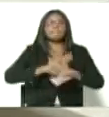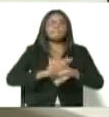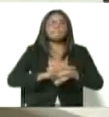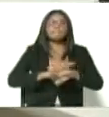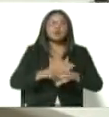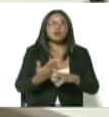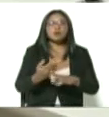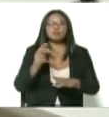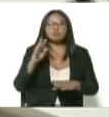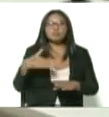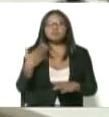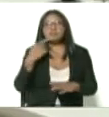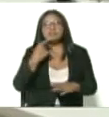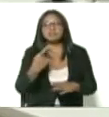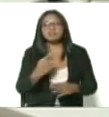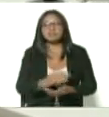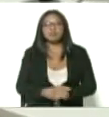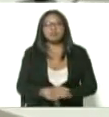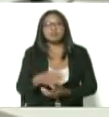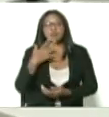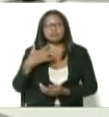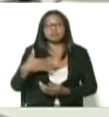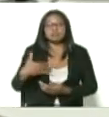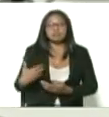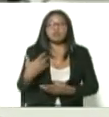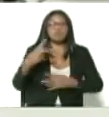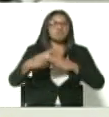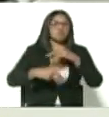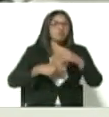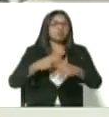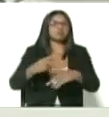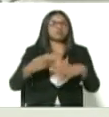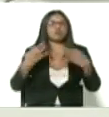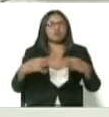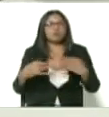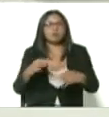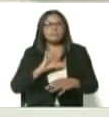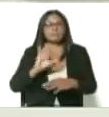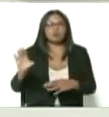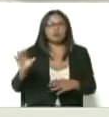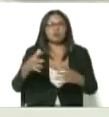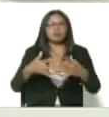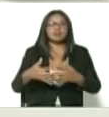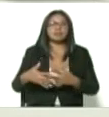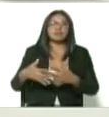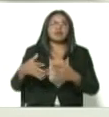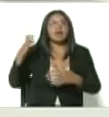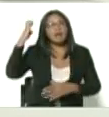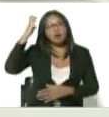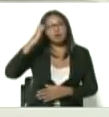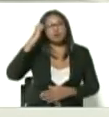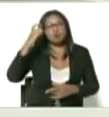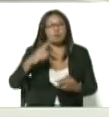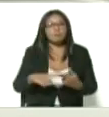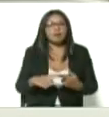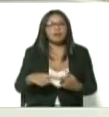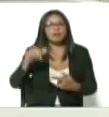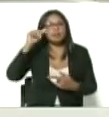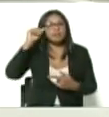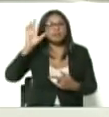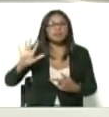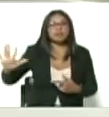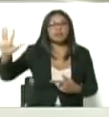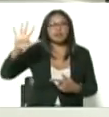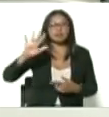podría ser algo, si se quiere un proceso normal para un país europeo de Asia, que